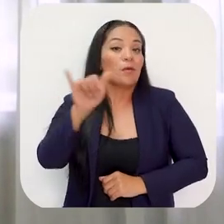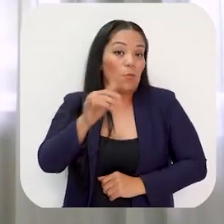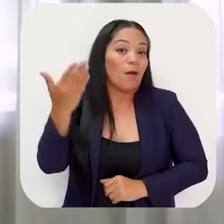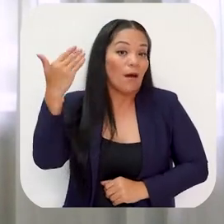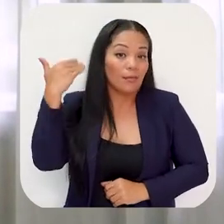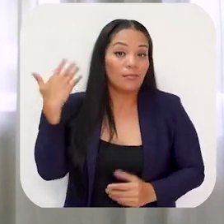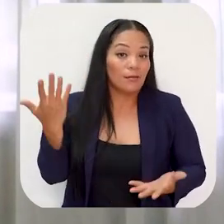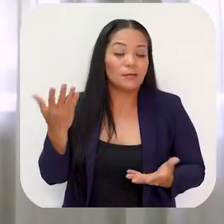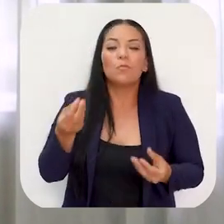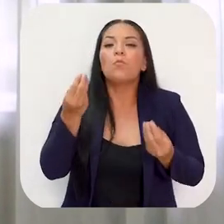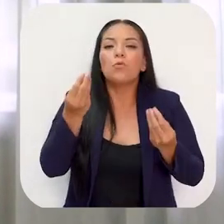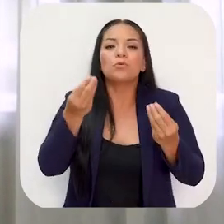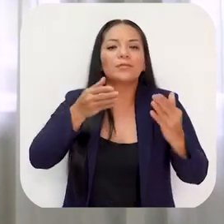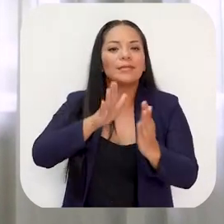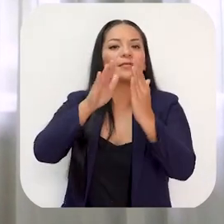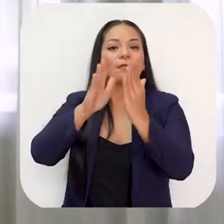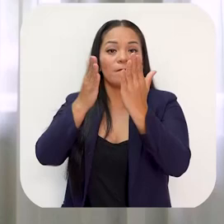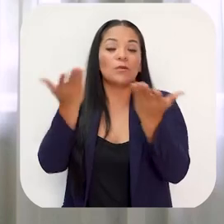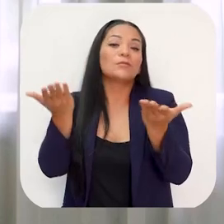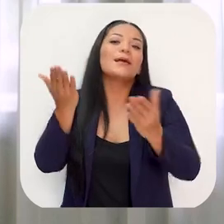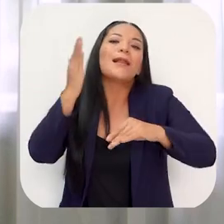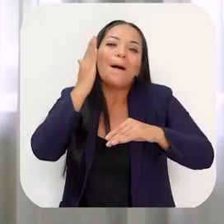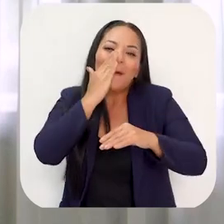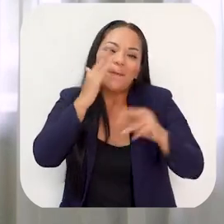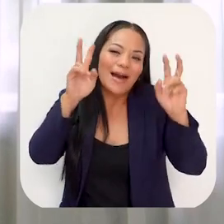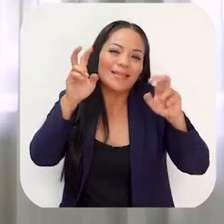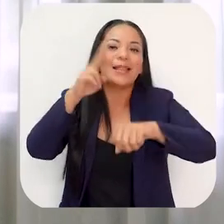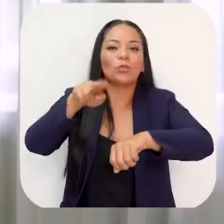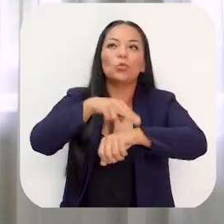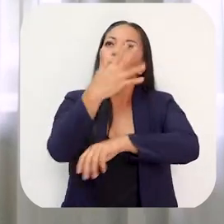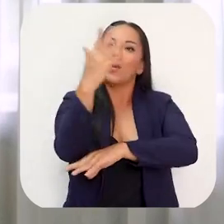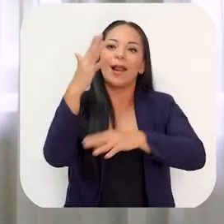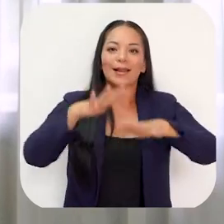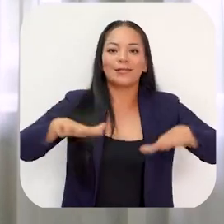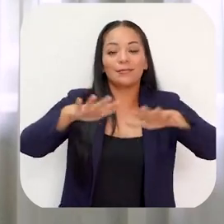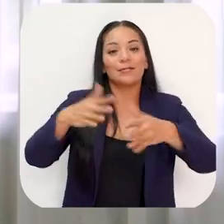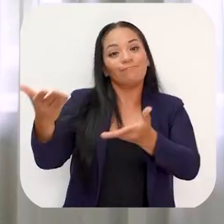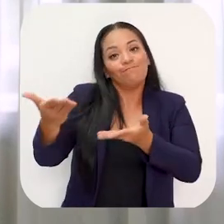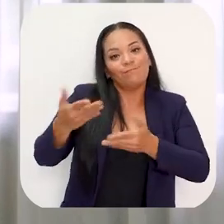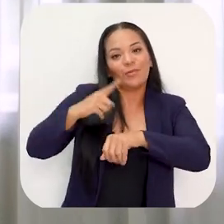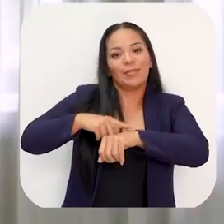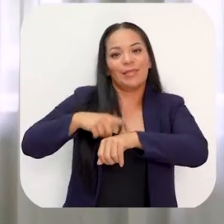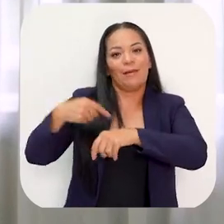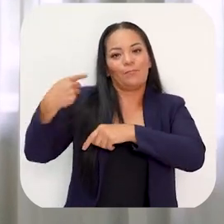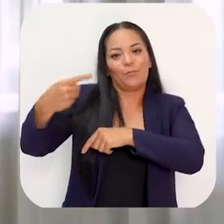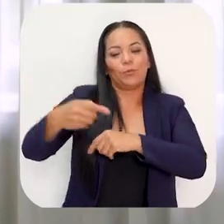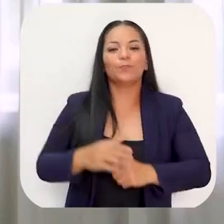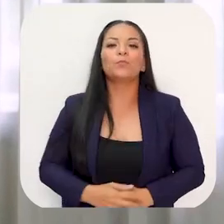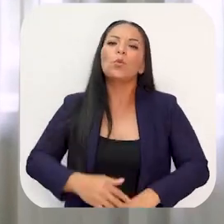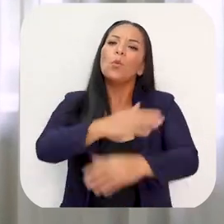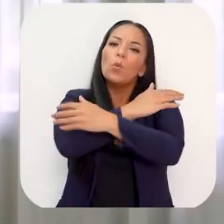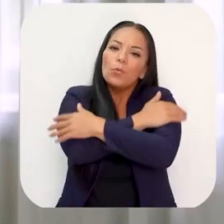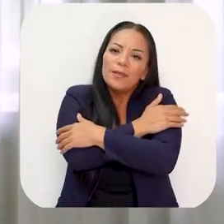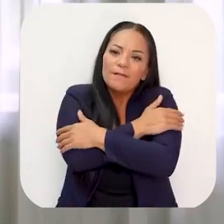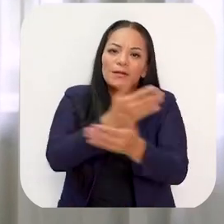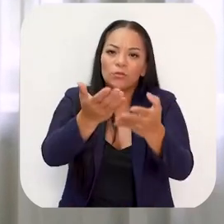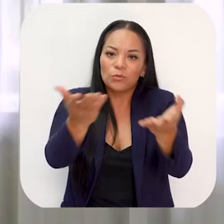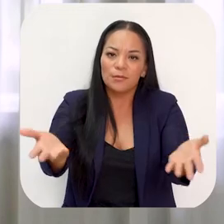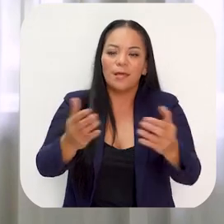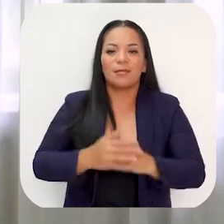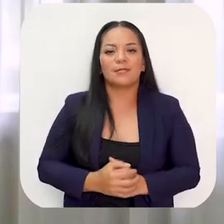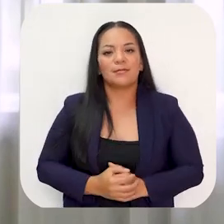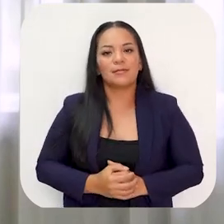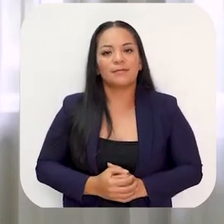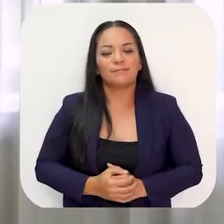de todos los desafíos que la madre naturaleza nos impone a través del tiempo. Un abrazo muy